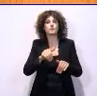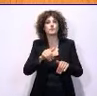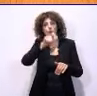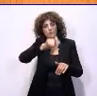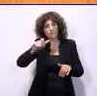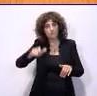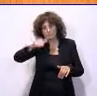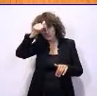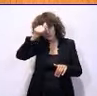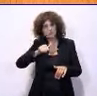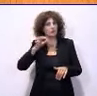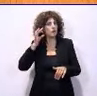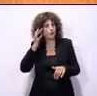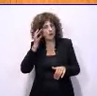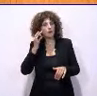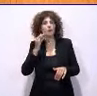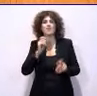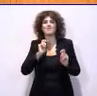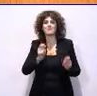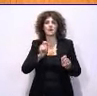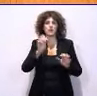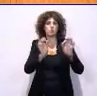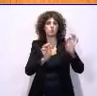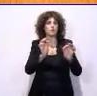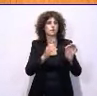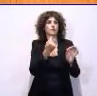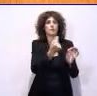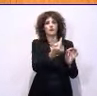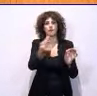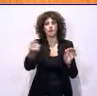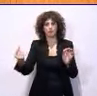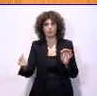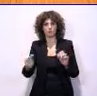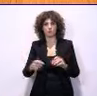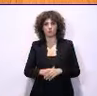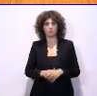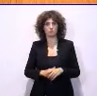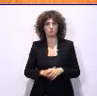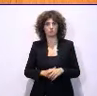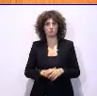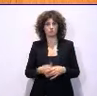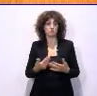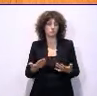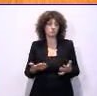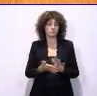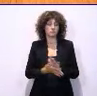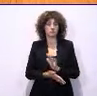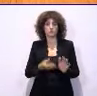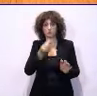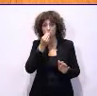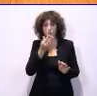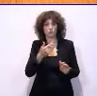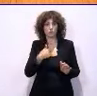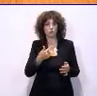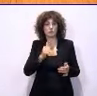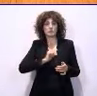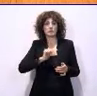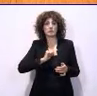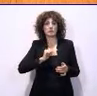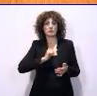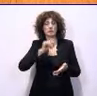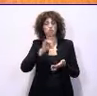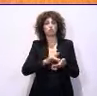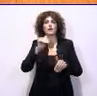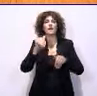deciden qué porcentaje otorgan a cada candidatura. En ese sentido, bueno, pues yo esperaré a las